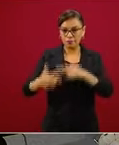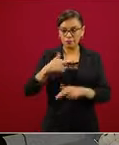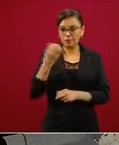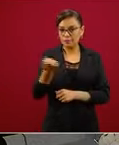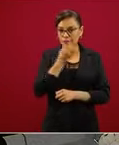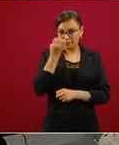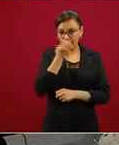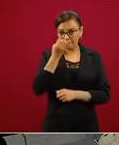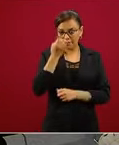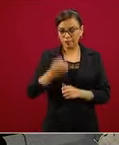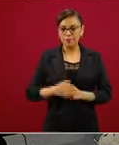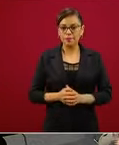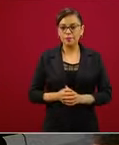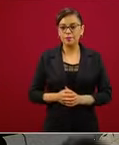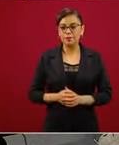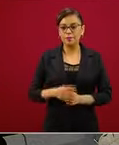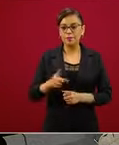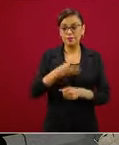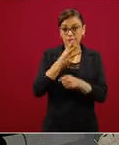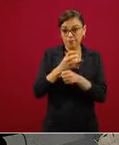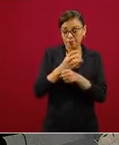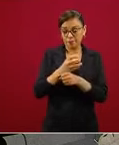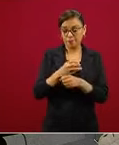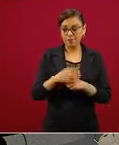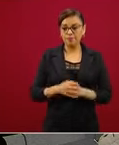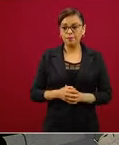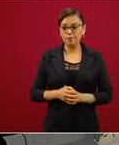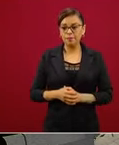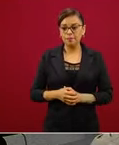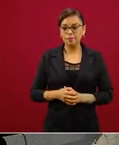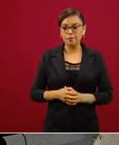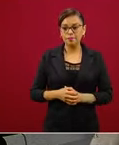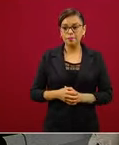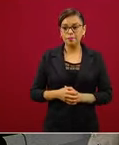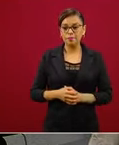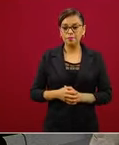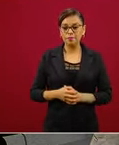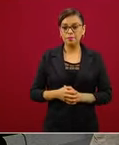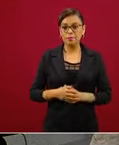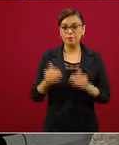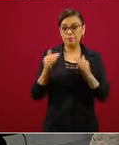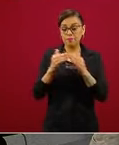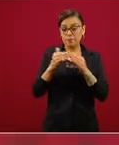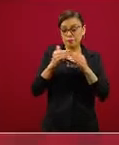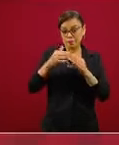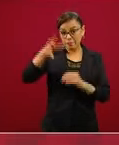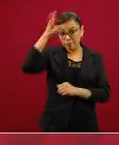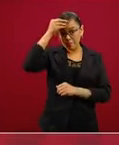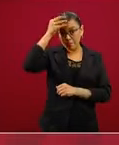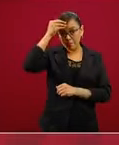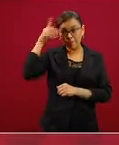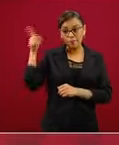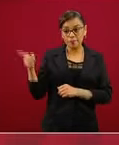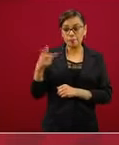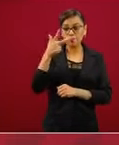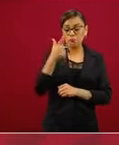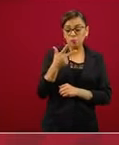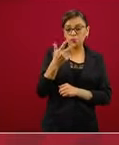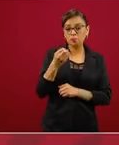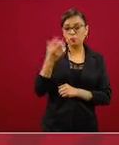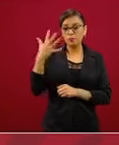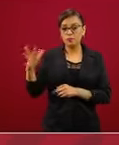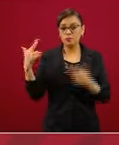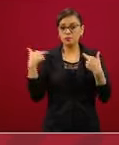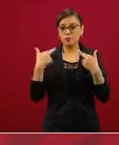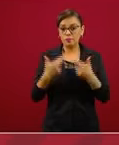Tercero, Aprende en Casa es seguido por ocho de cada diez maestras y maestros y por nueve de